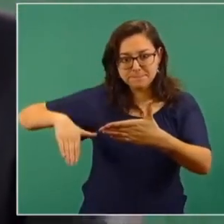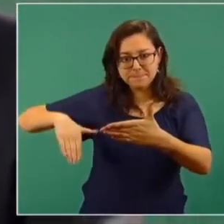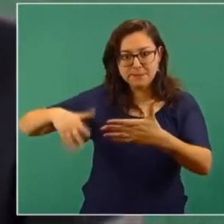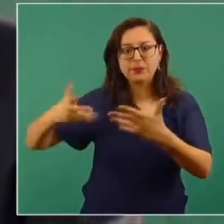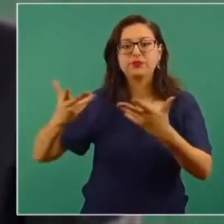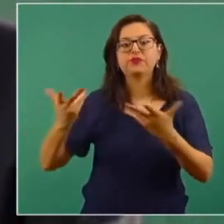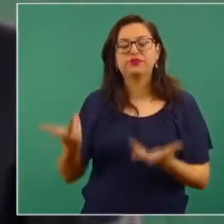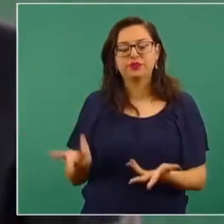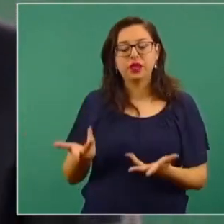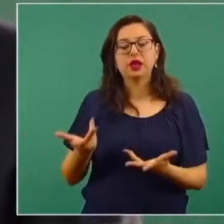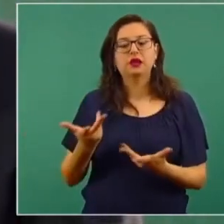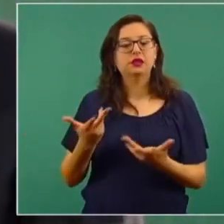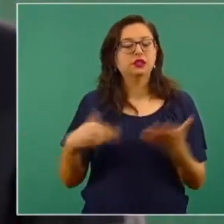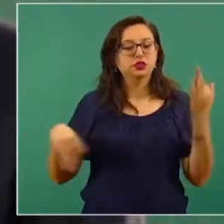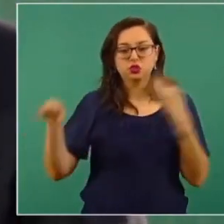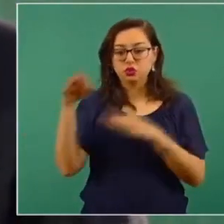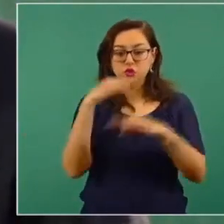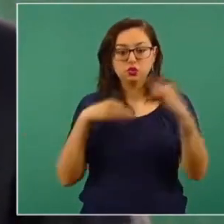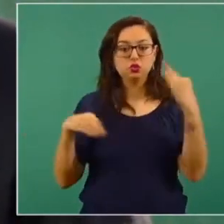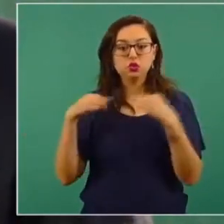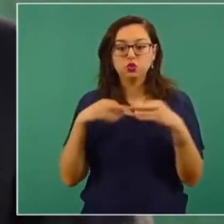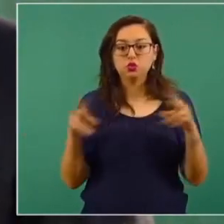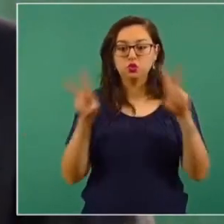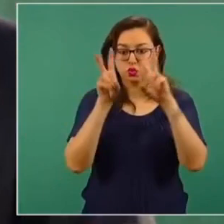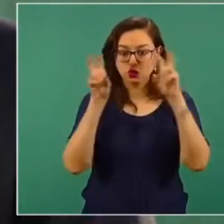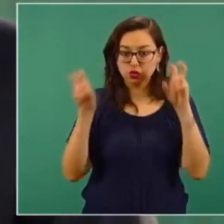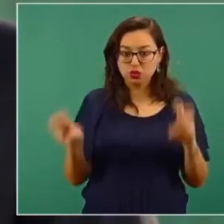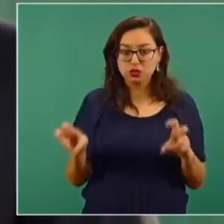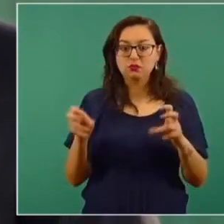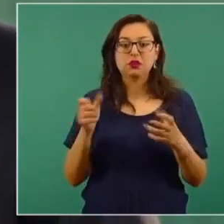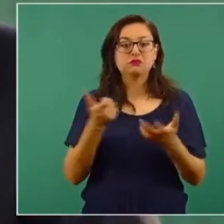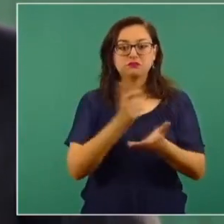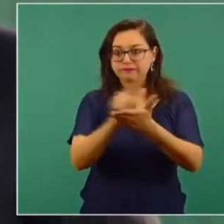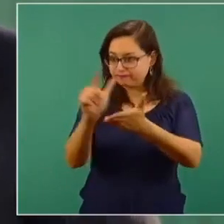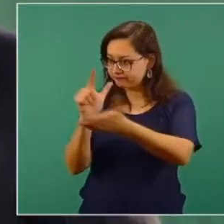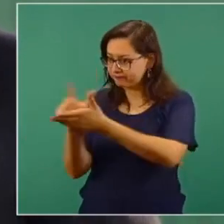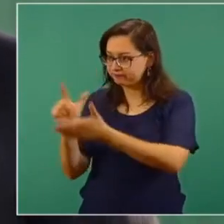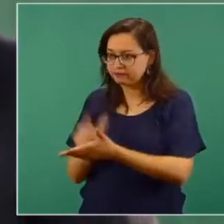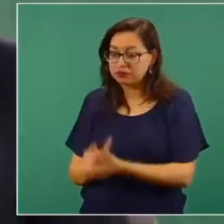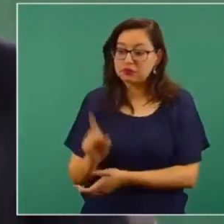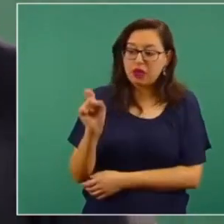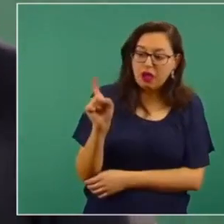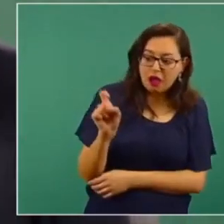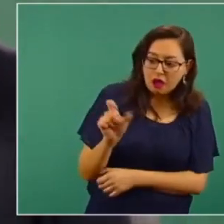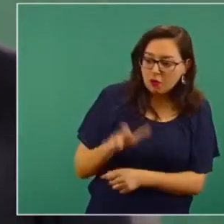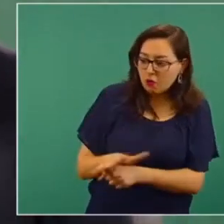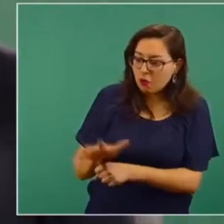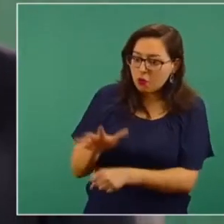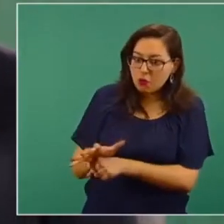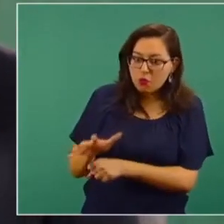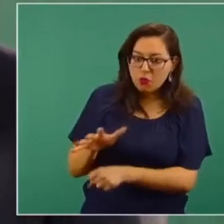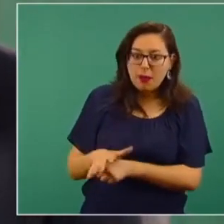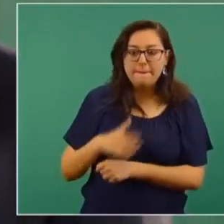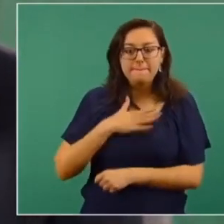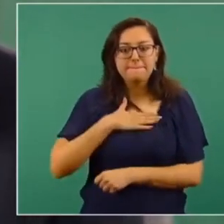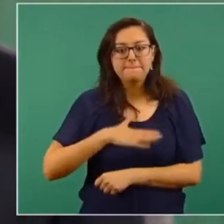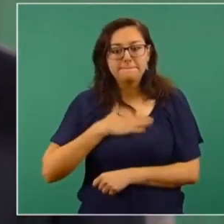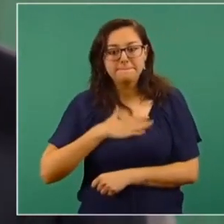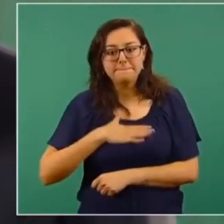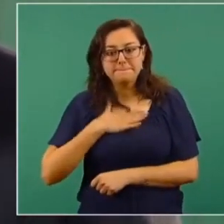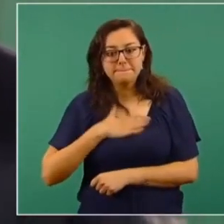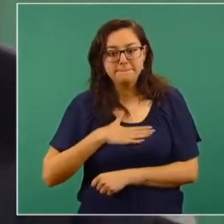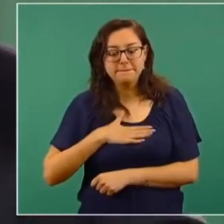revisar todo lo que tiene que ver con el aseo el agua los baños